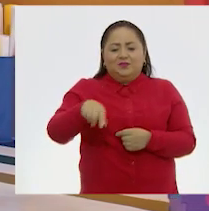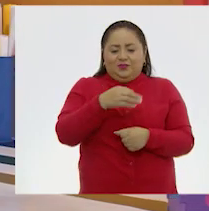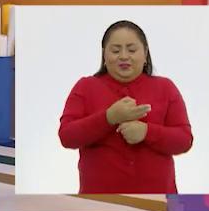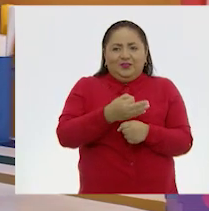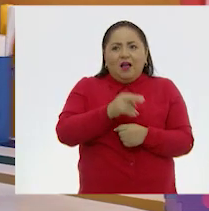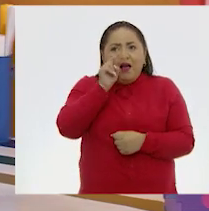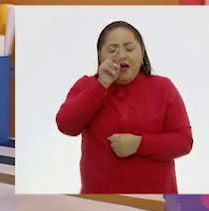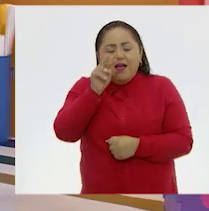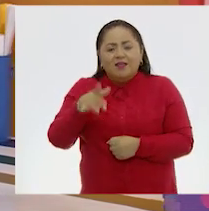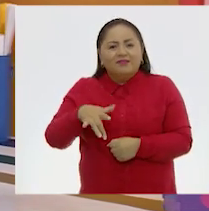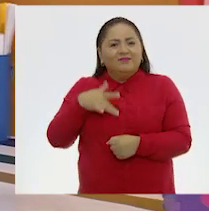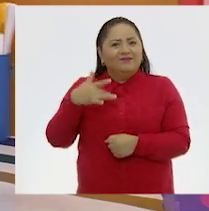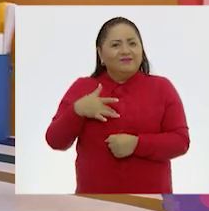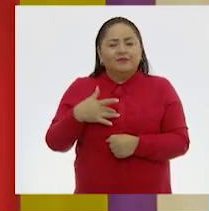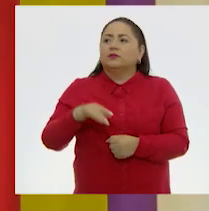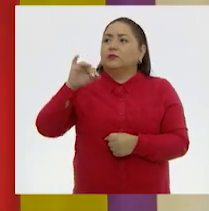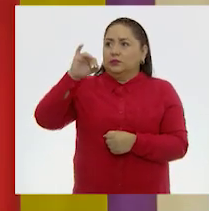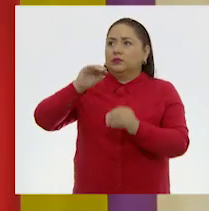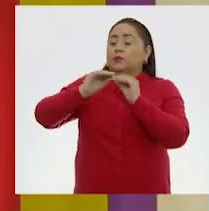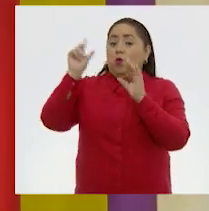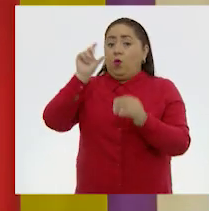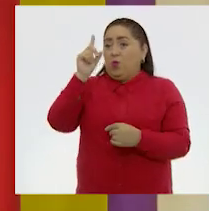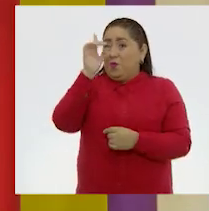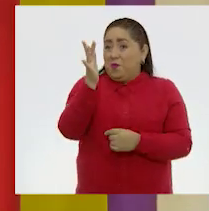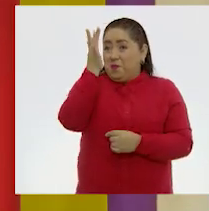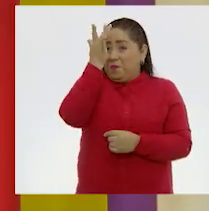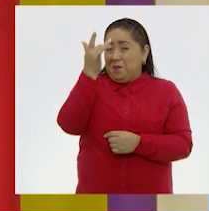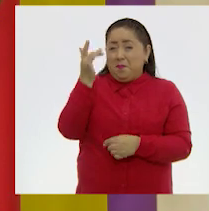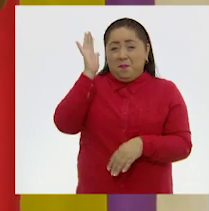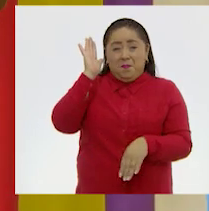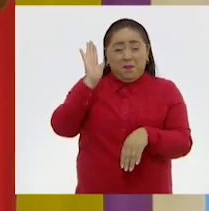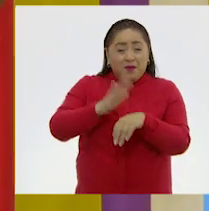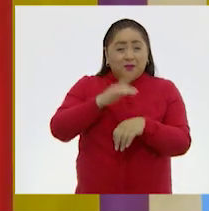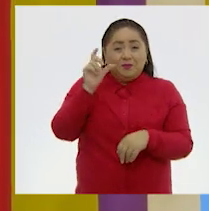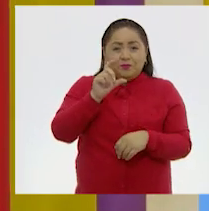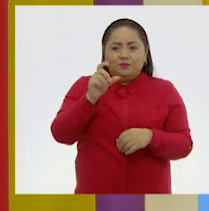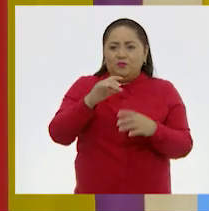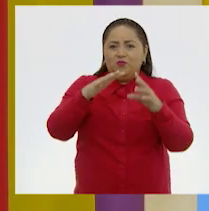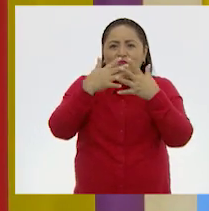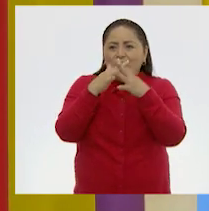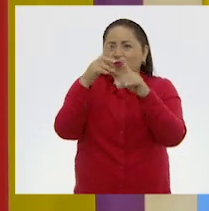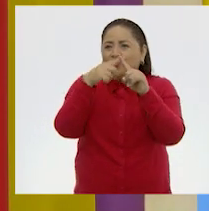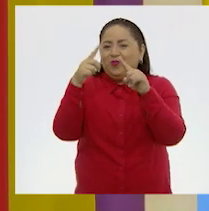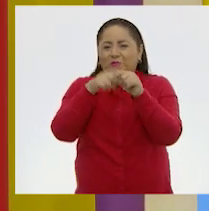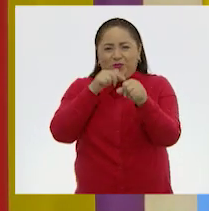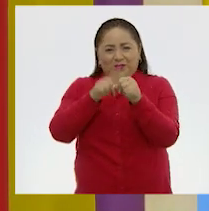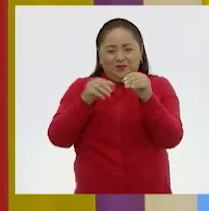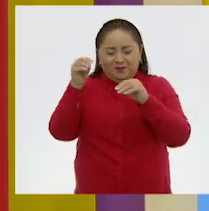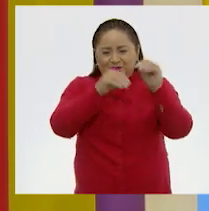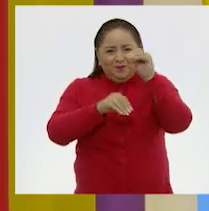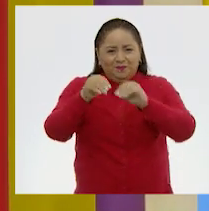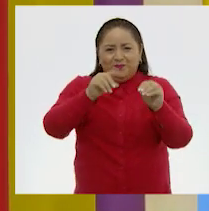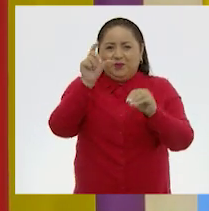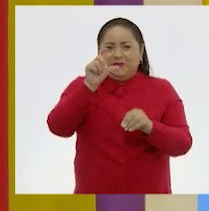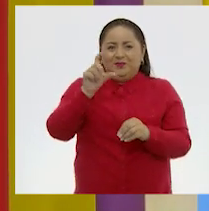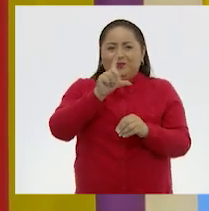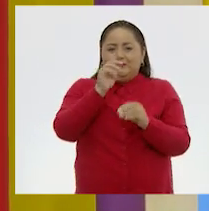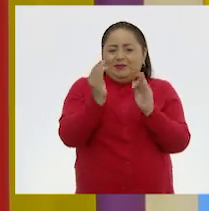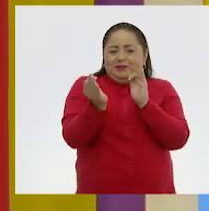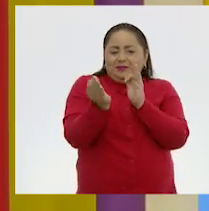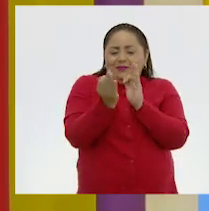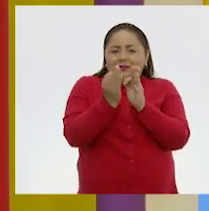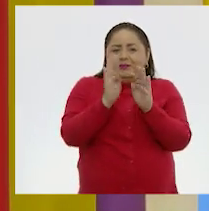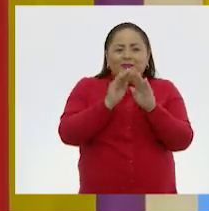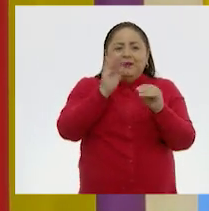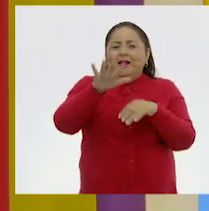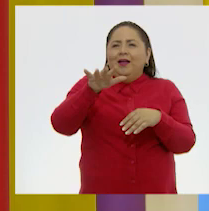estamos viendo, ¿no? Claro, y es que una magia más sucede, aparte de combinarse, cuando los colocamos cerca en un